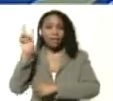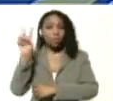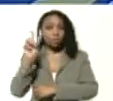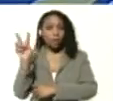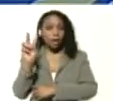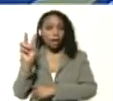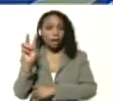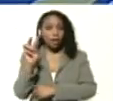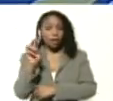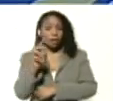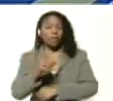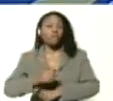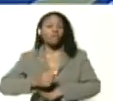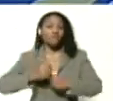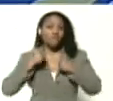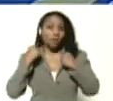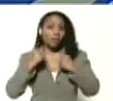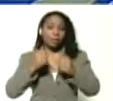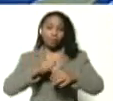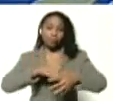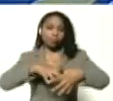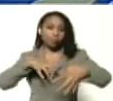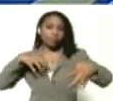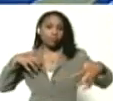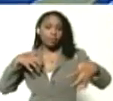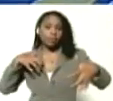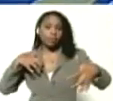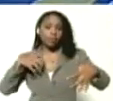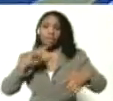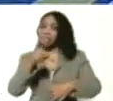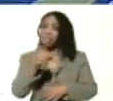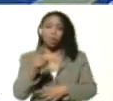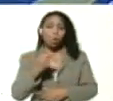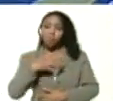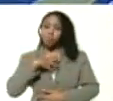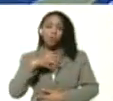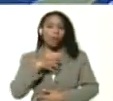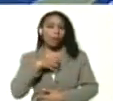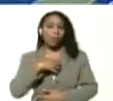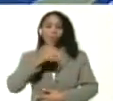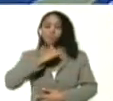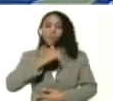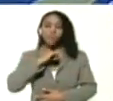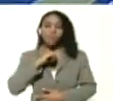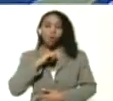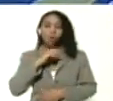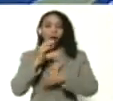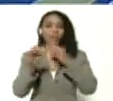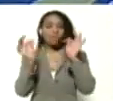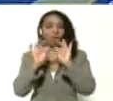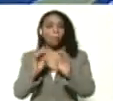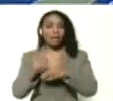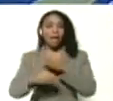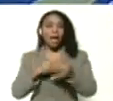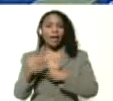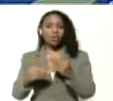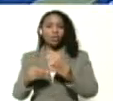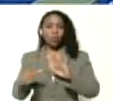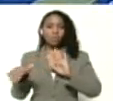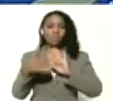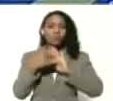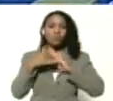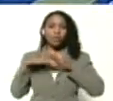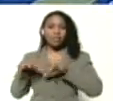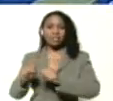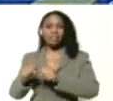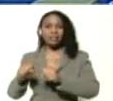abrumadoramente mayoritaria si no no hubiéramos podido resistir las embestidas del imperio norteamericano con